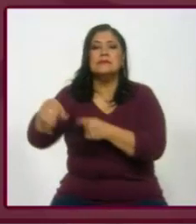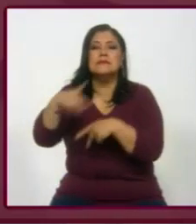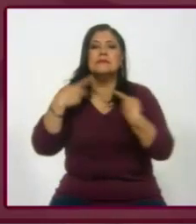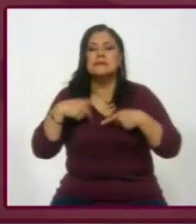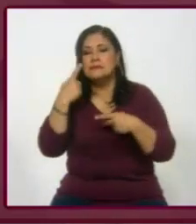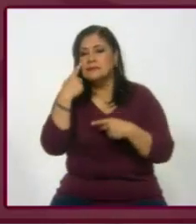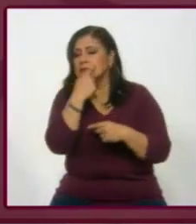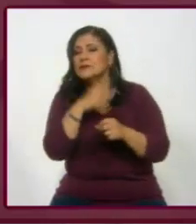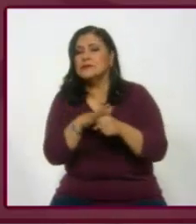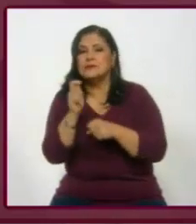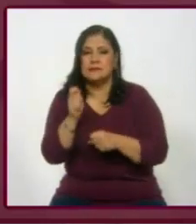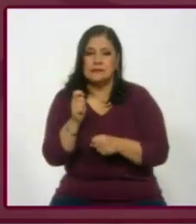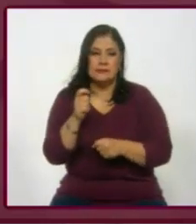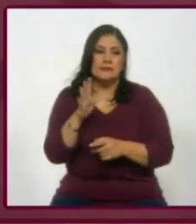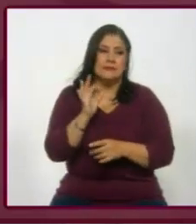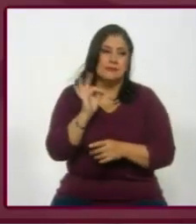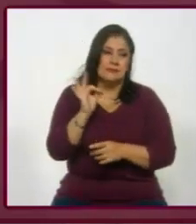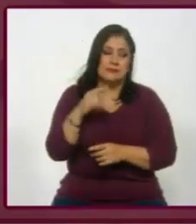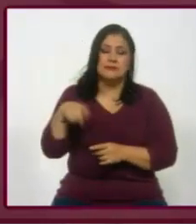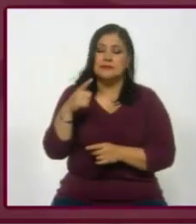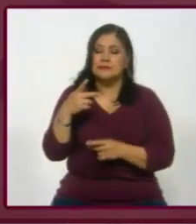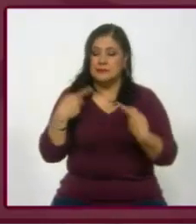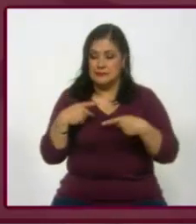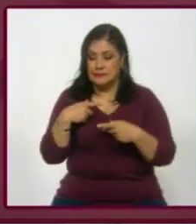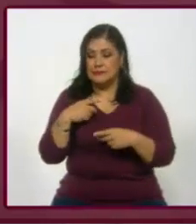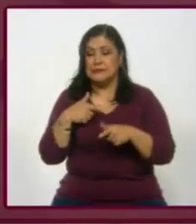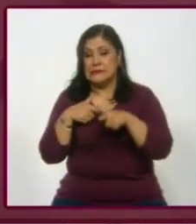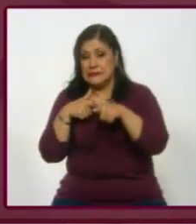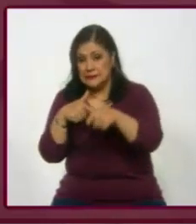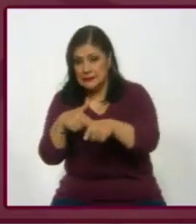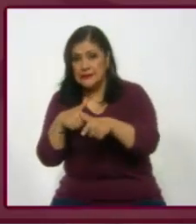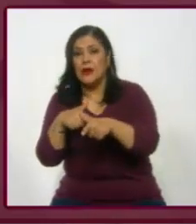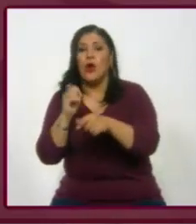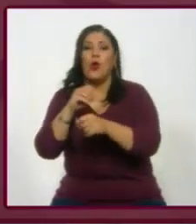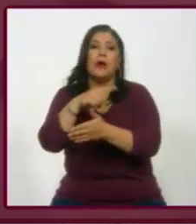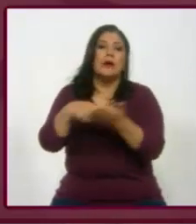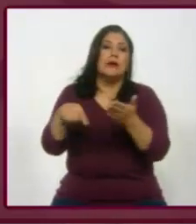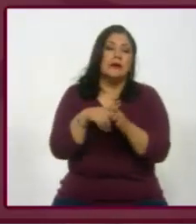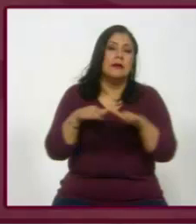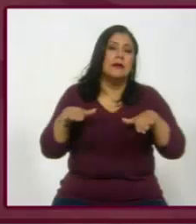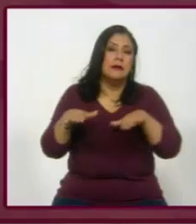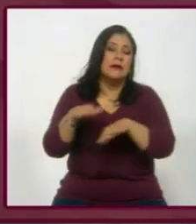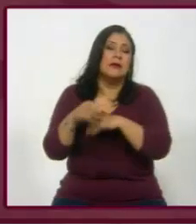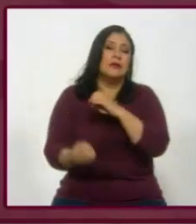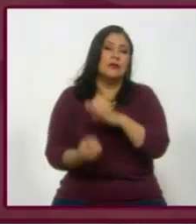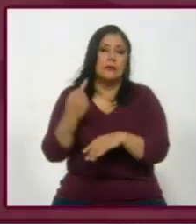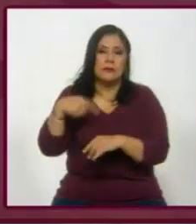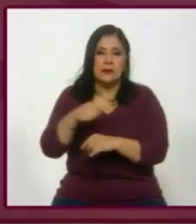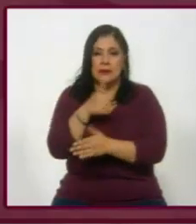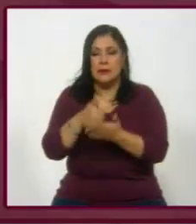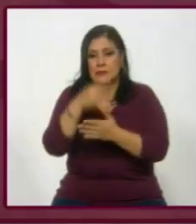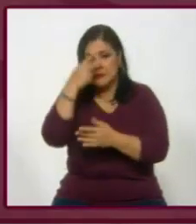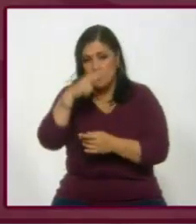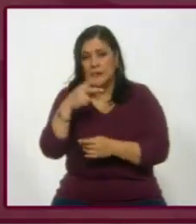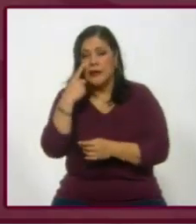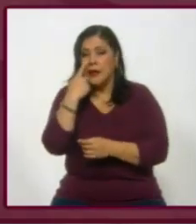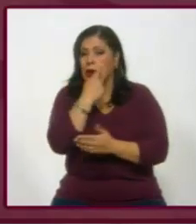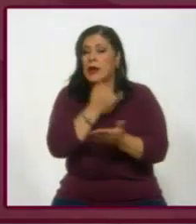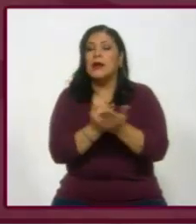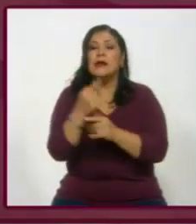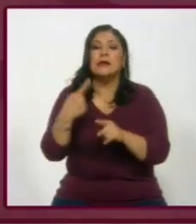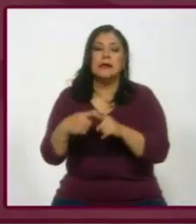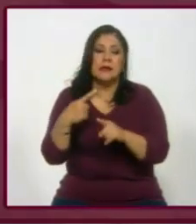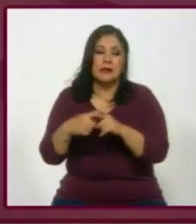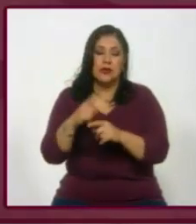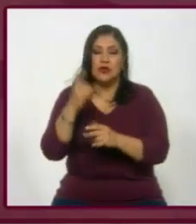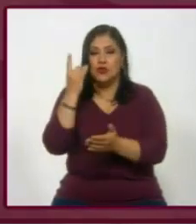considera que la decisión de sí seguir o cancelar la construcción del nuevo aeropuerto de la Ciudad de México es una decisión que solo debe tomar el